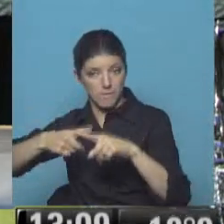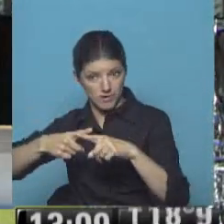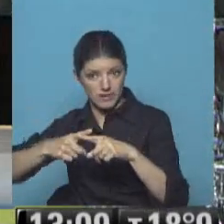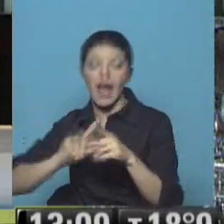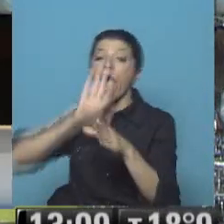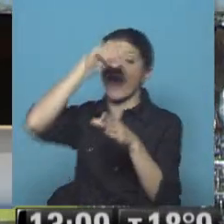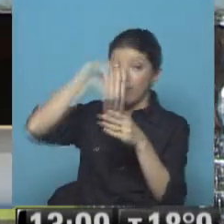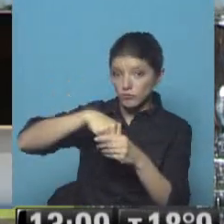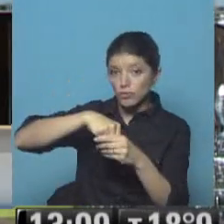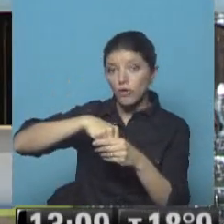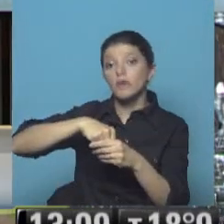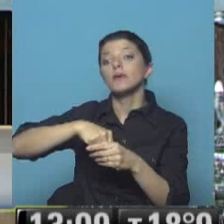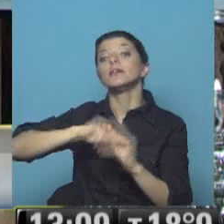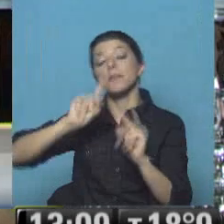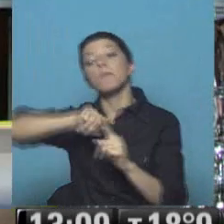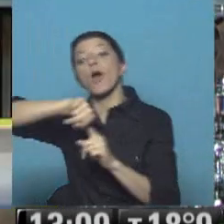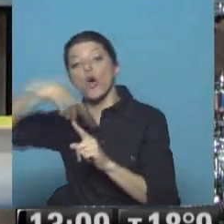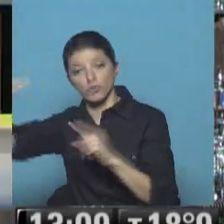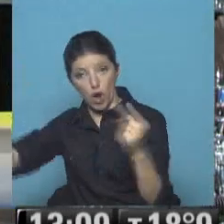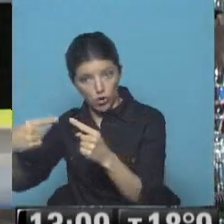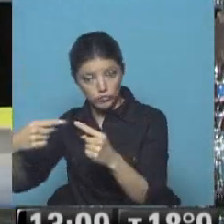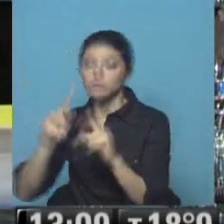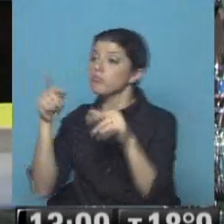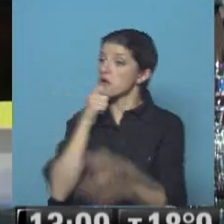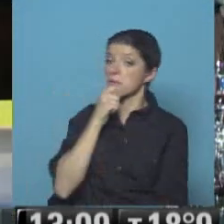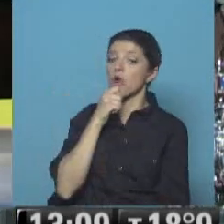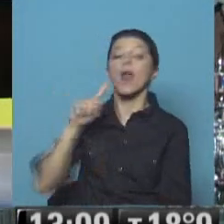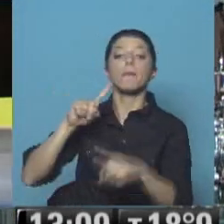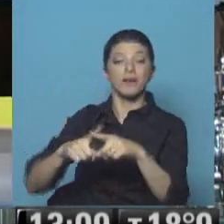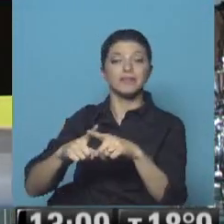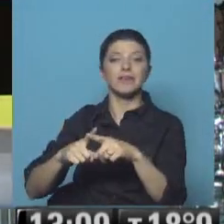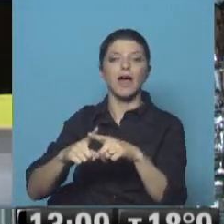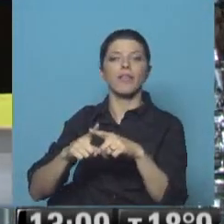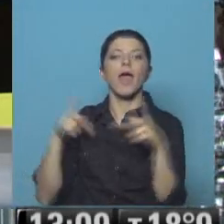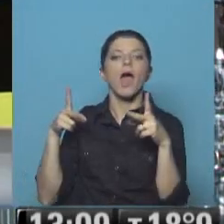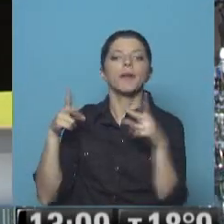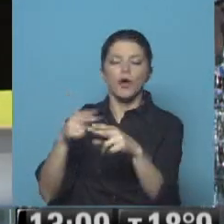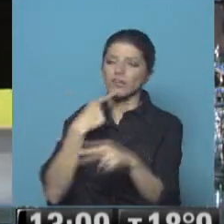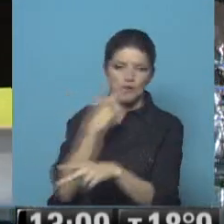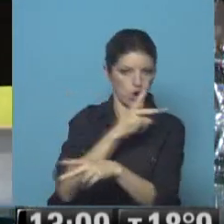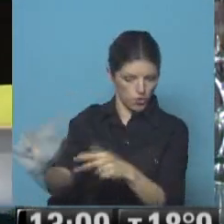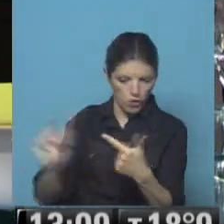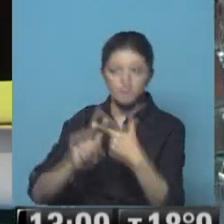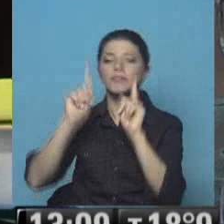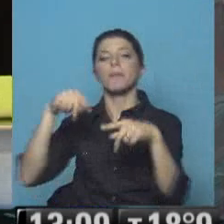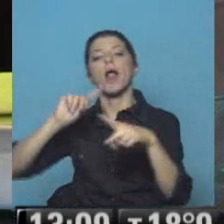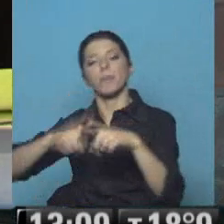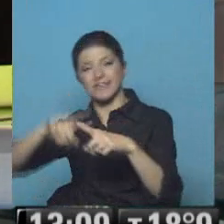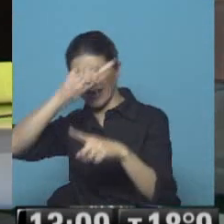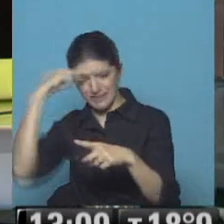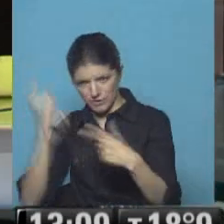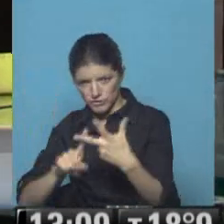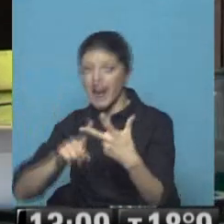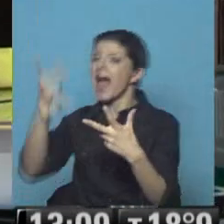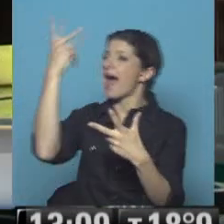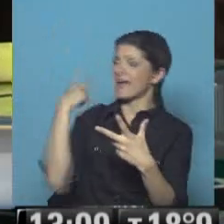interno y a nivel externo. Se opuso a las políticas de ajuste de hecho lo está diciendo ahora también se opone a la política exterior se opuso a la